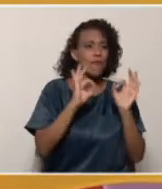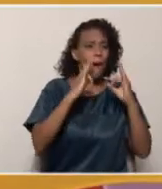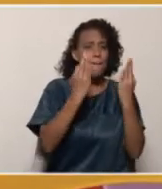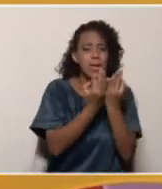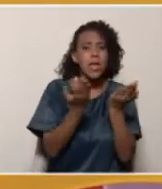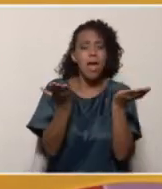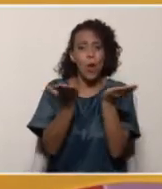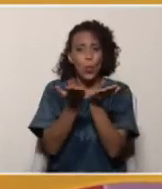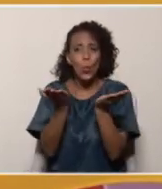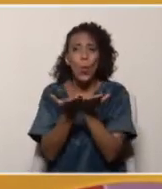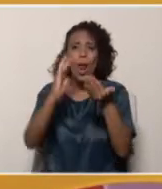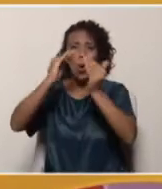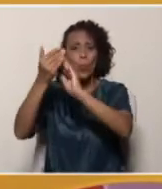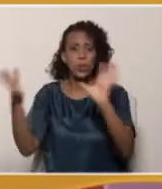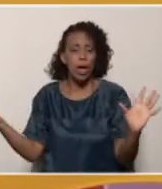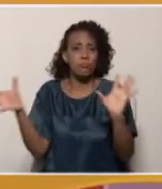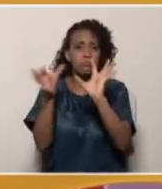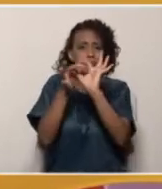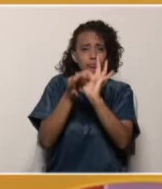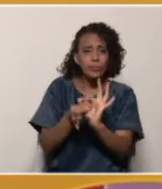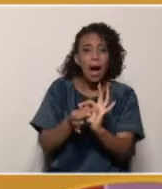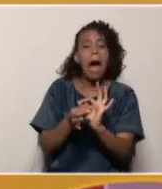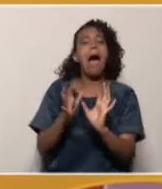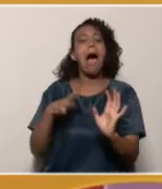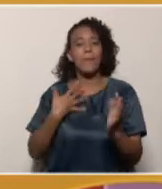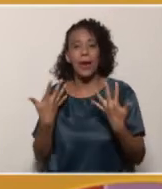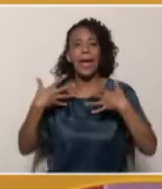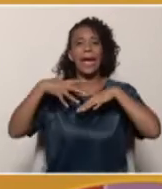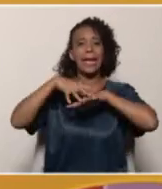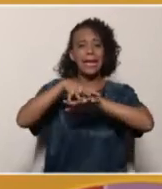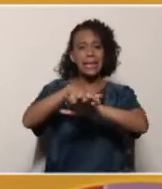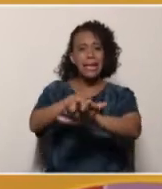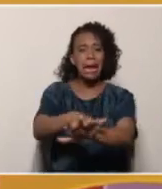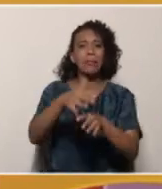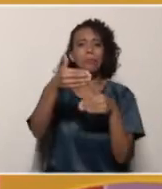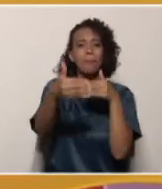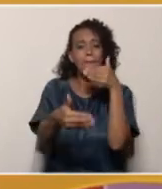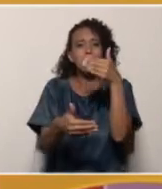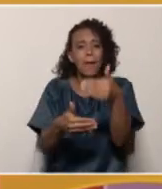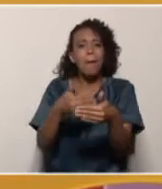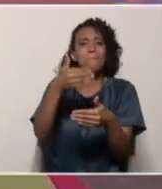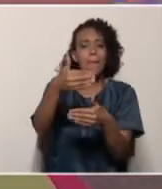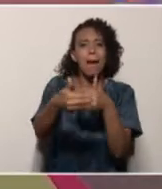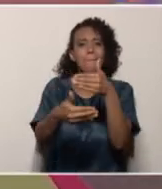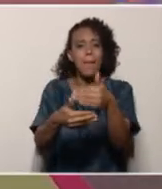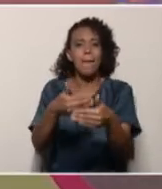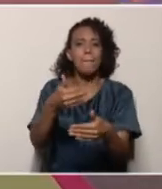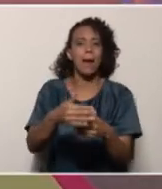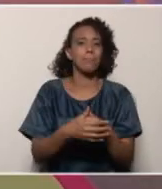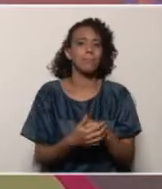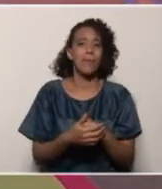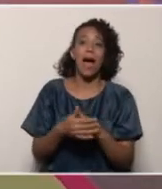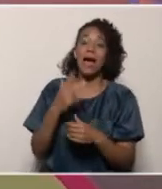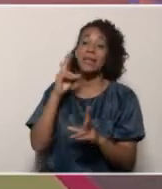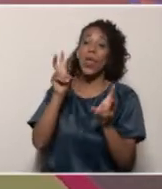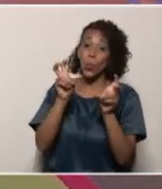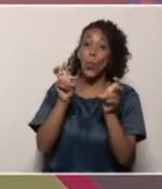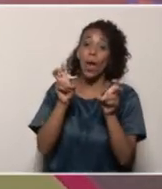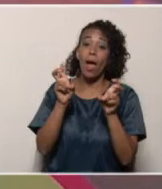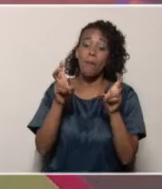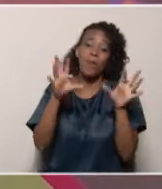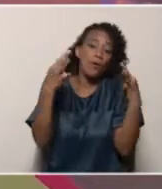sobrevivir ante esta situación y poco a poco ir integrándonos de forma paulatina hacia la nueva